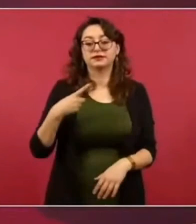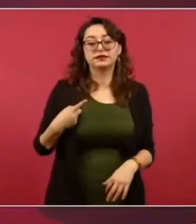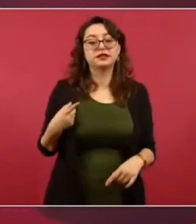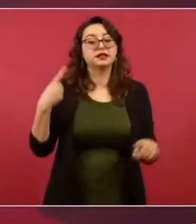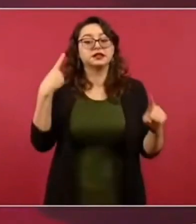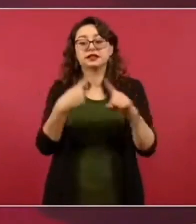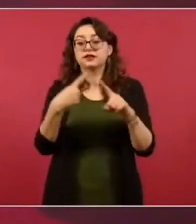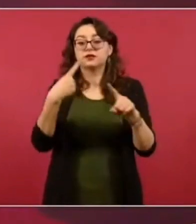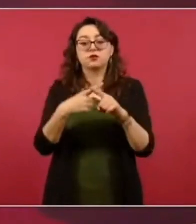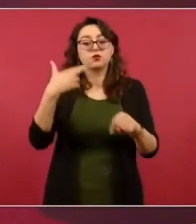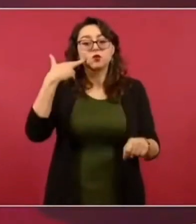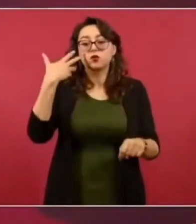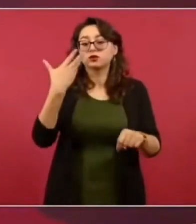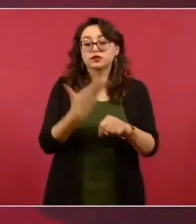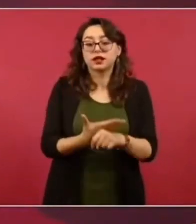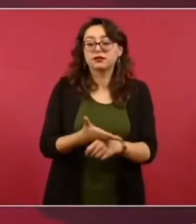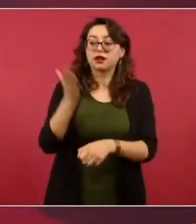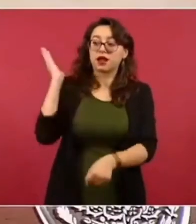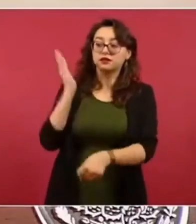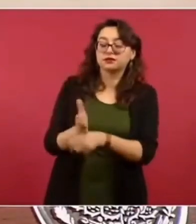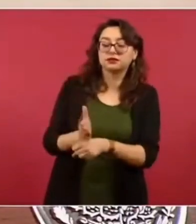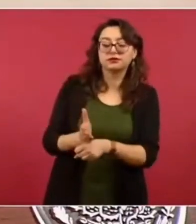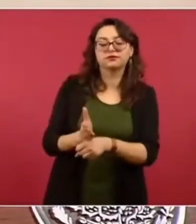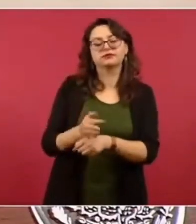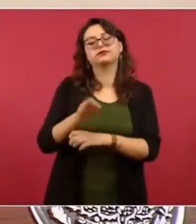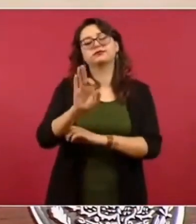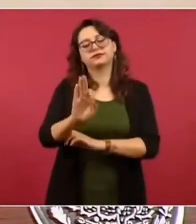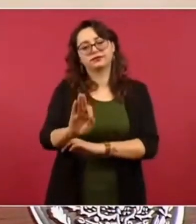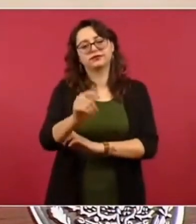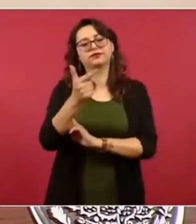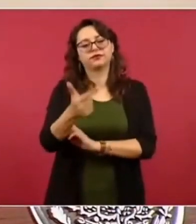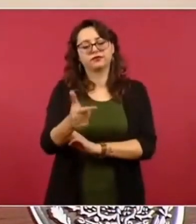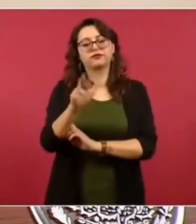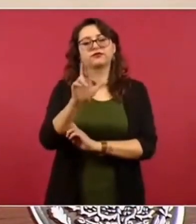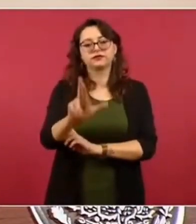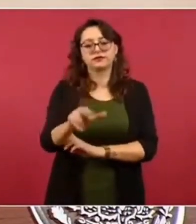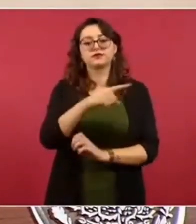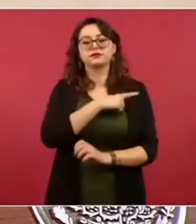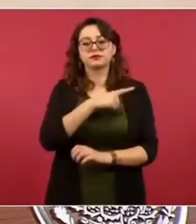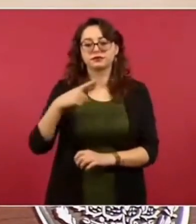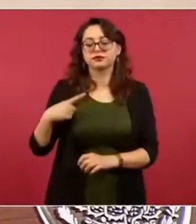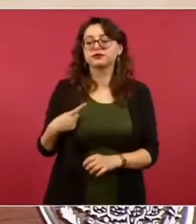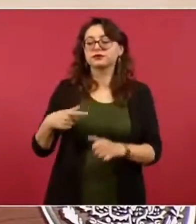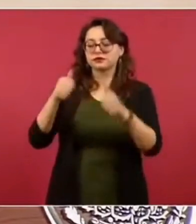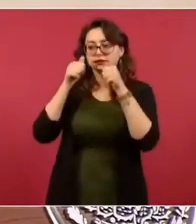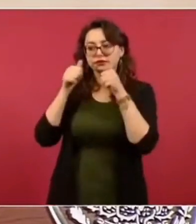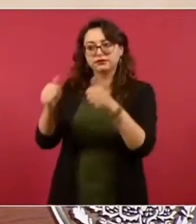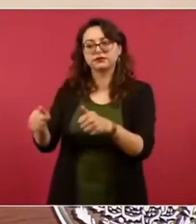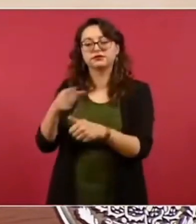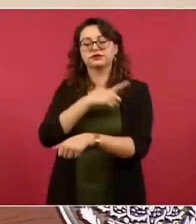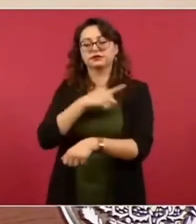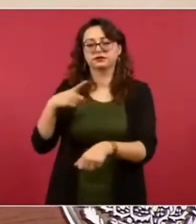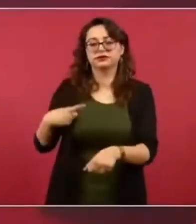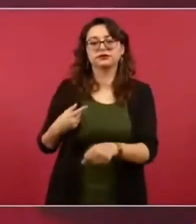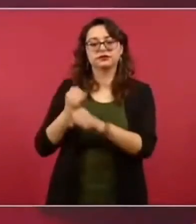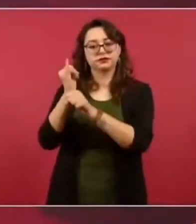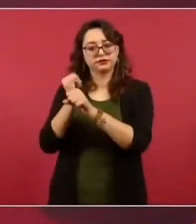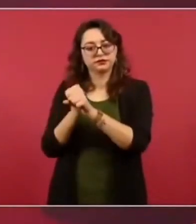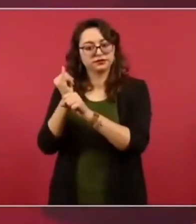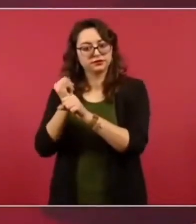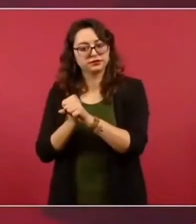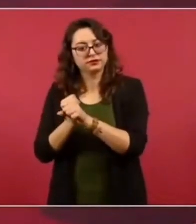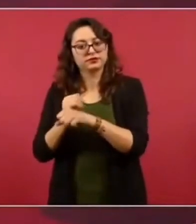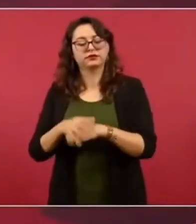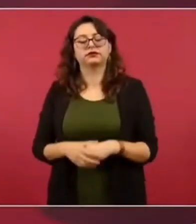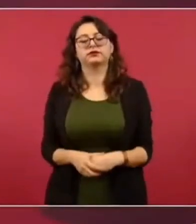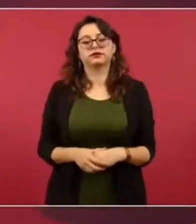la que va a resolver sobre este asunto. Y también te aclaro otra cosa, sobre los